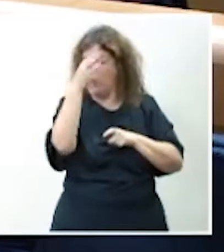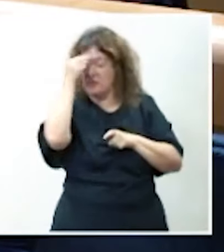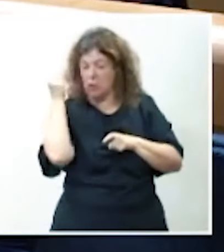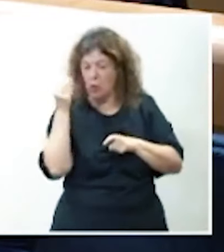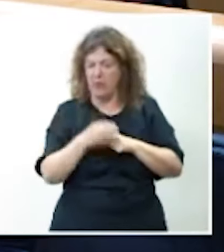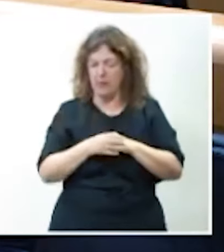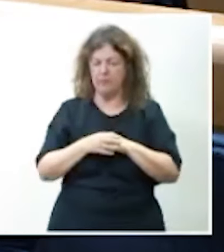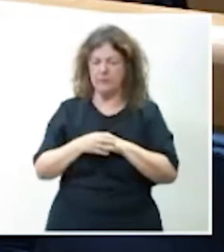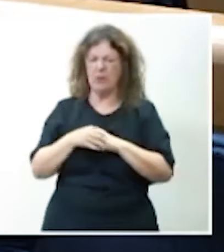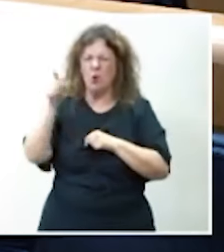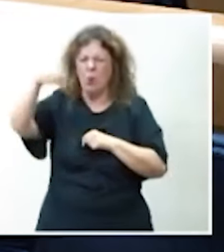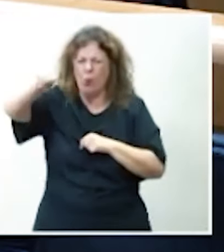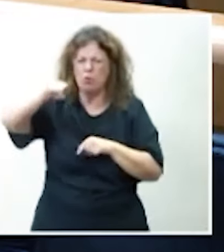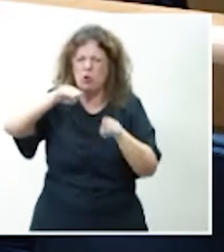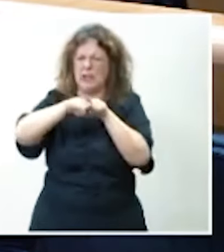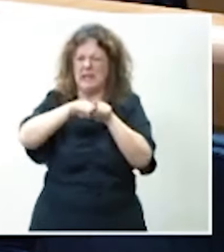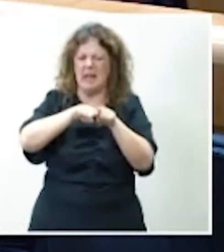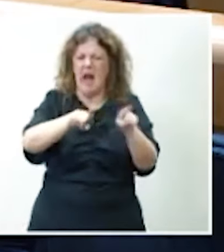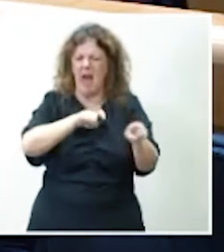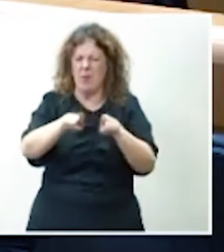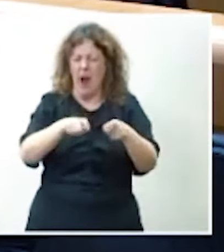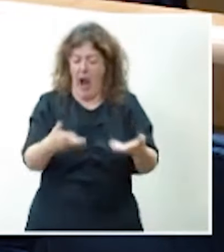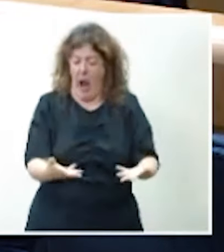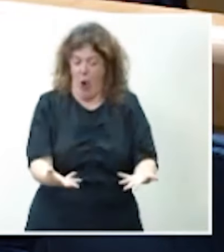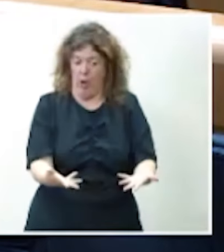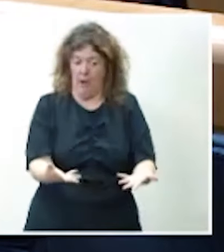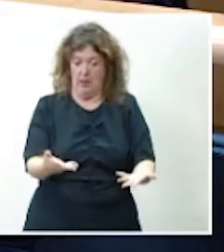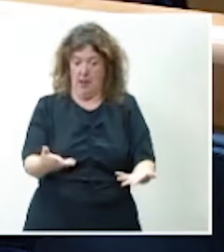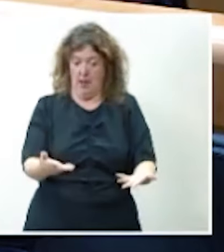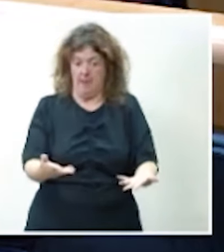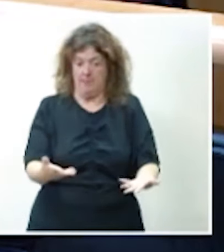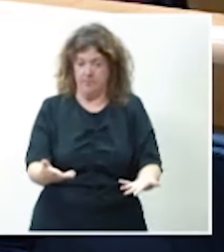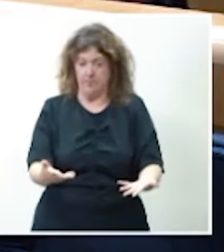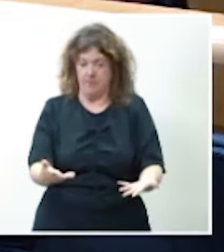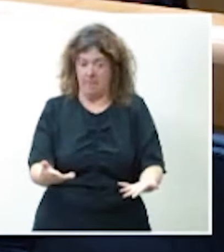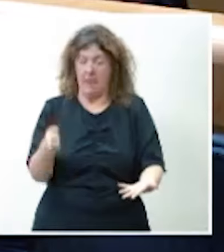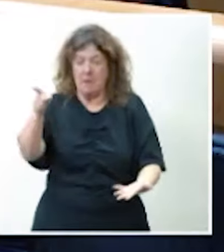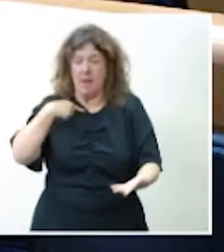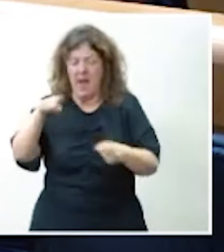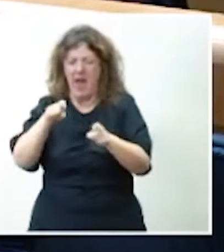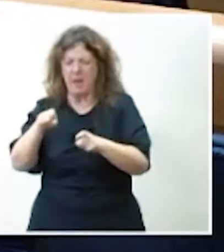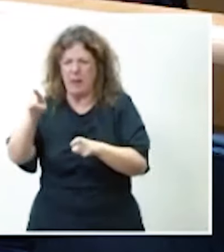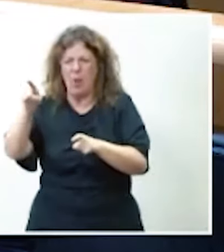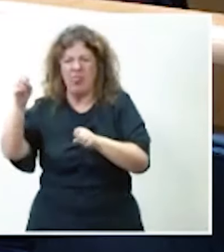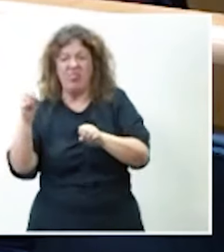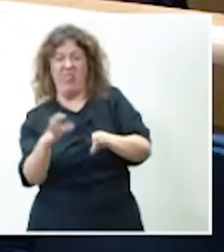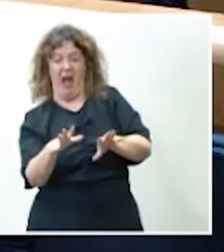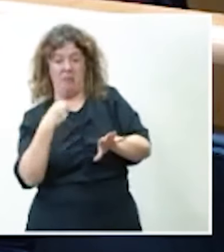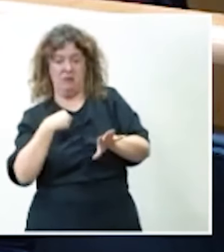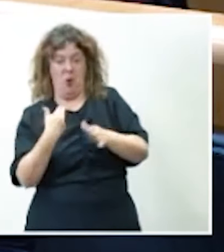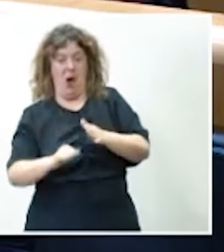Ustedes critican mucho la EBAU que está actualmente en marcha, por cierto es la EBAU que dejaron ustedes